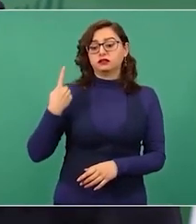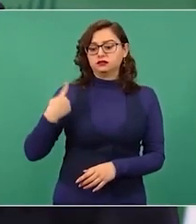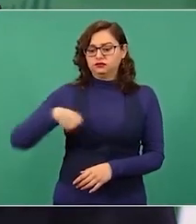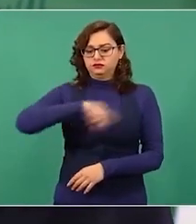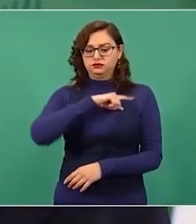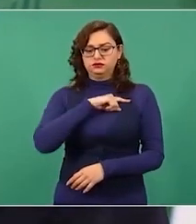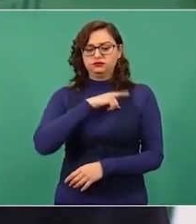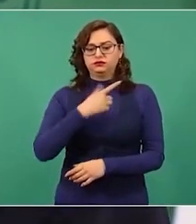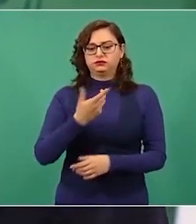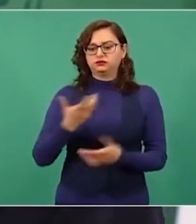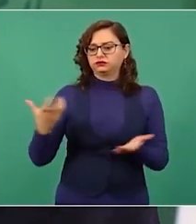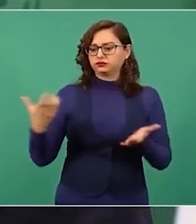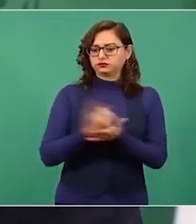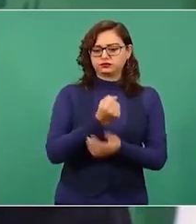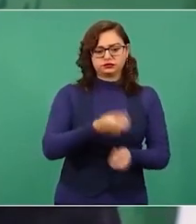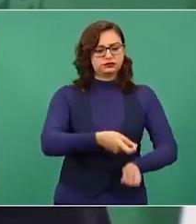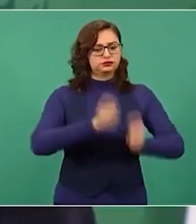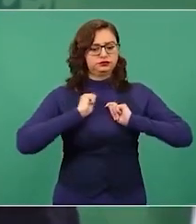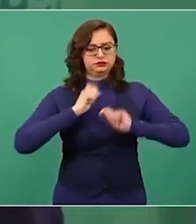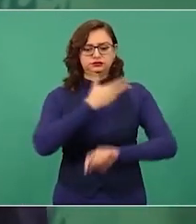por la gente.